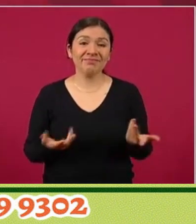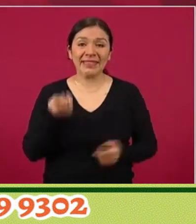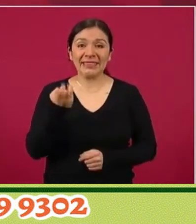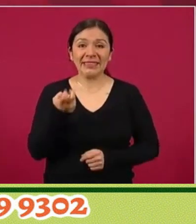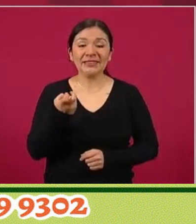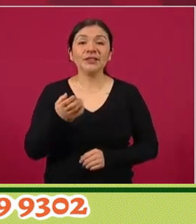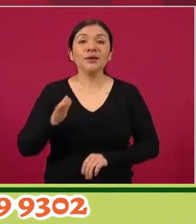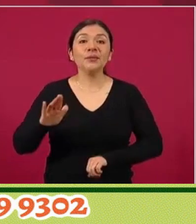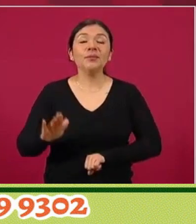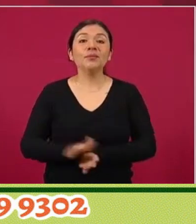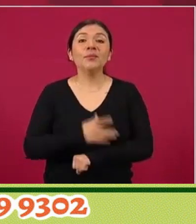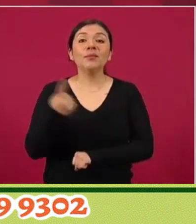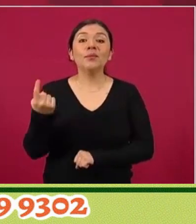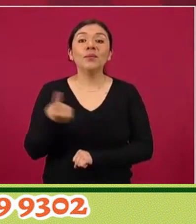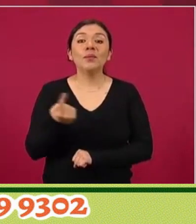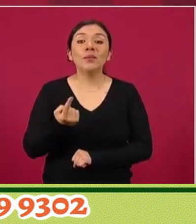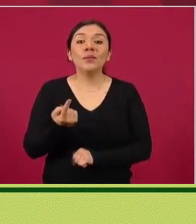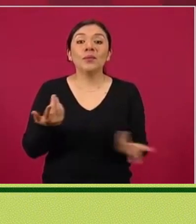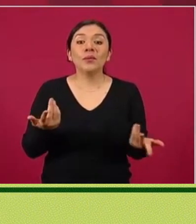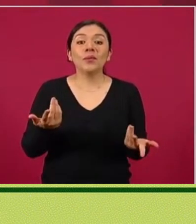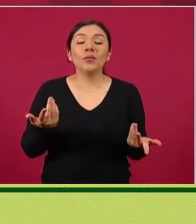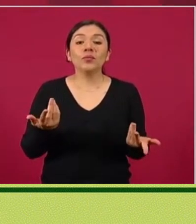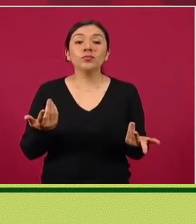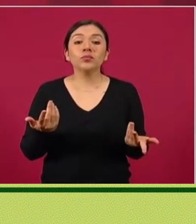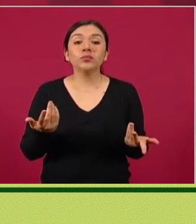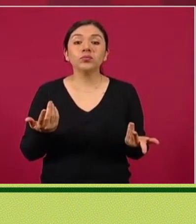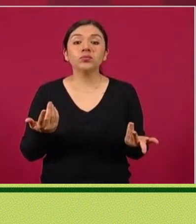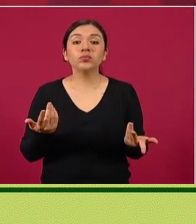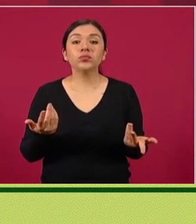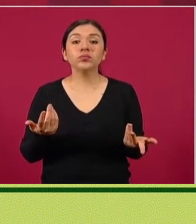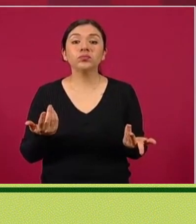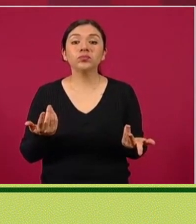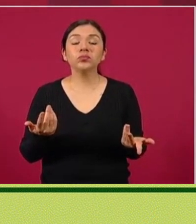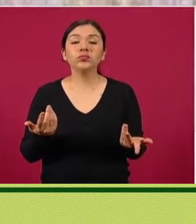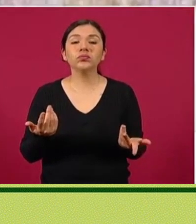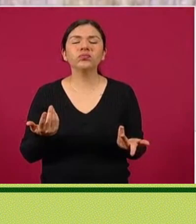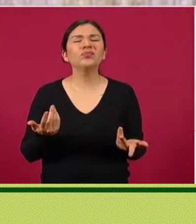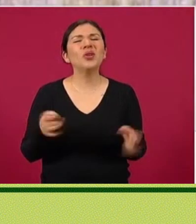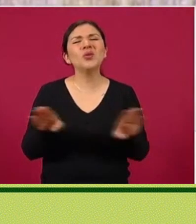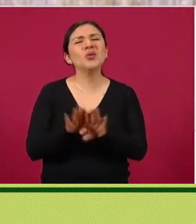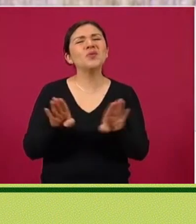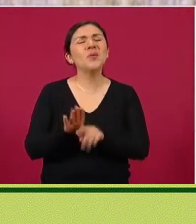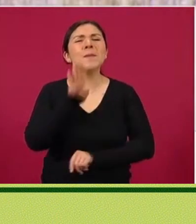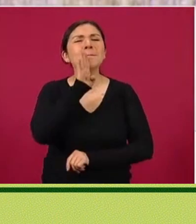Porque hay una mala costumbre